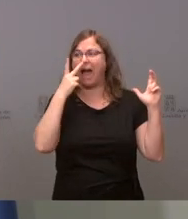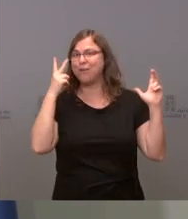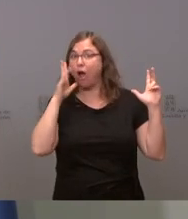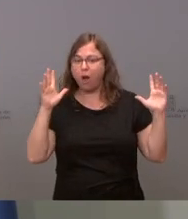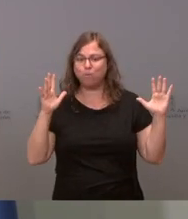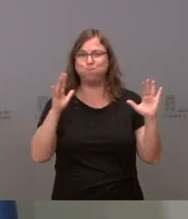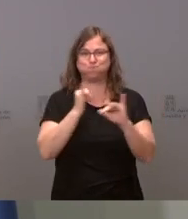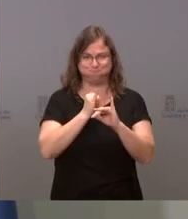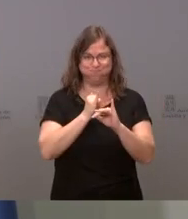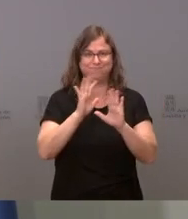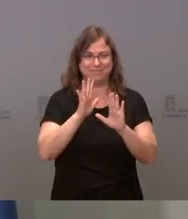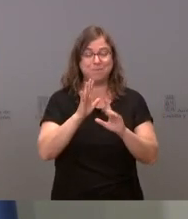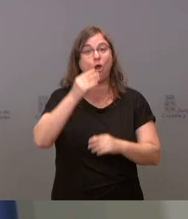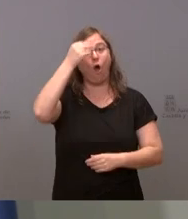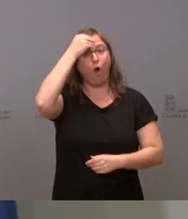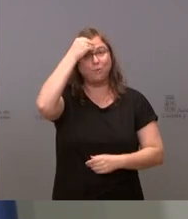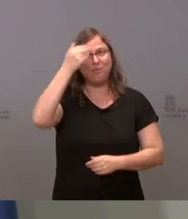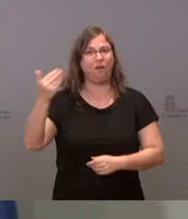Pero sigue pensando lo mismo.